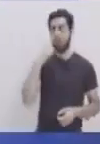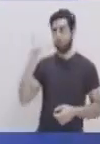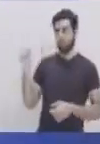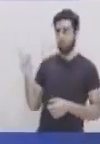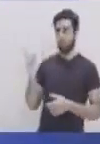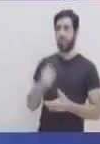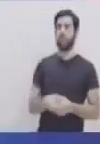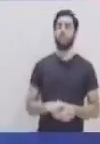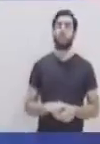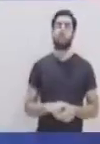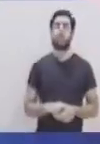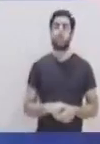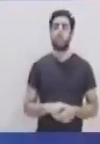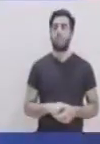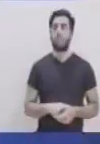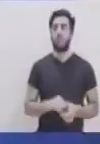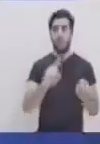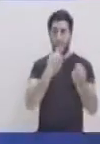tiro mi hombro